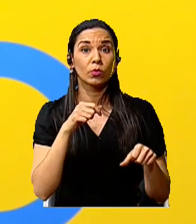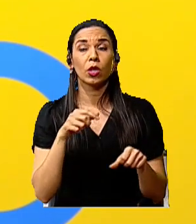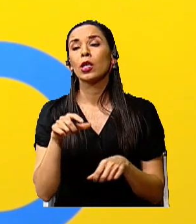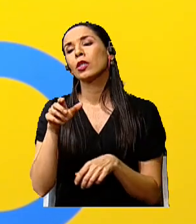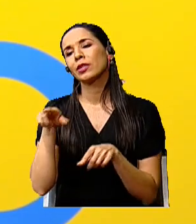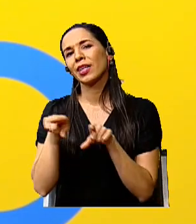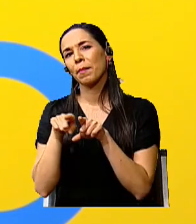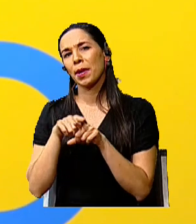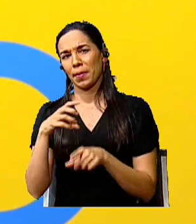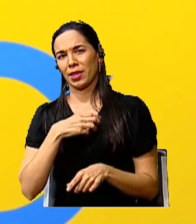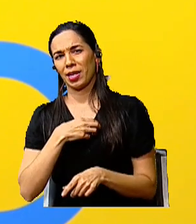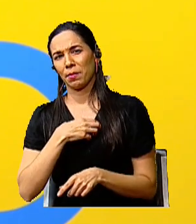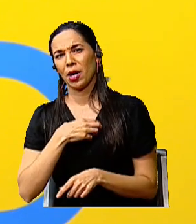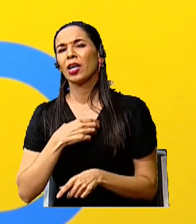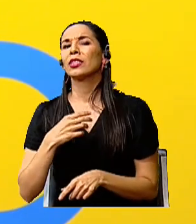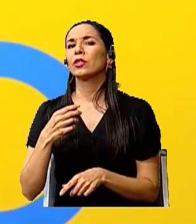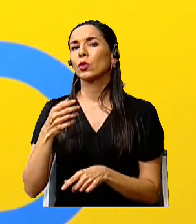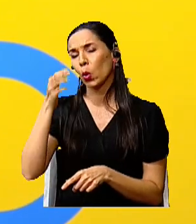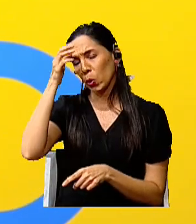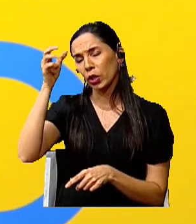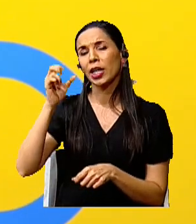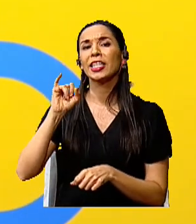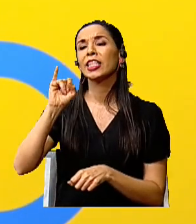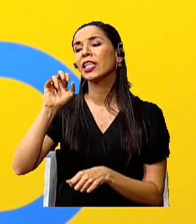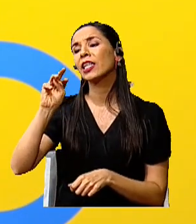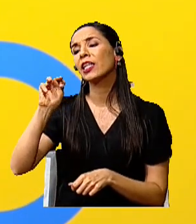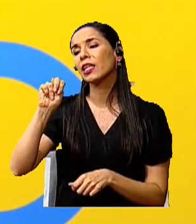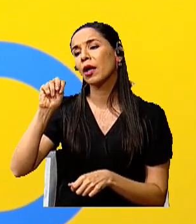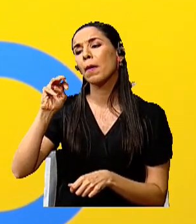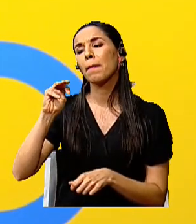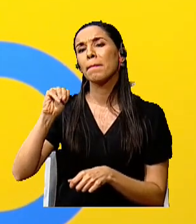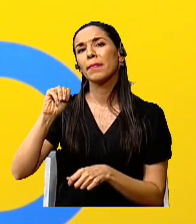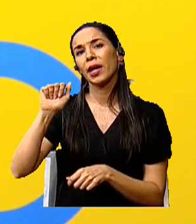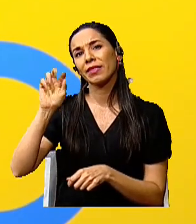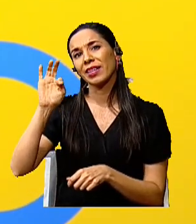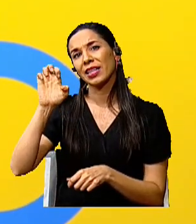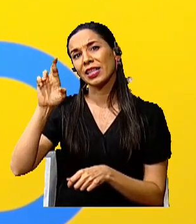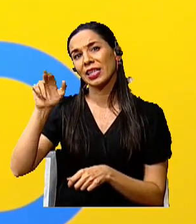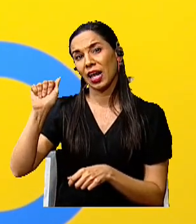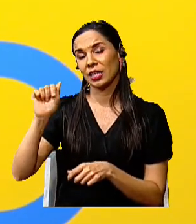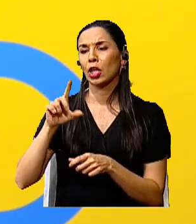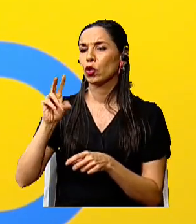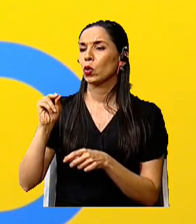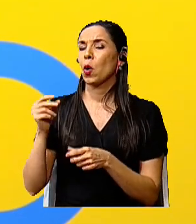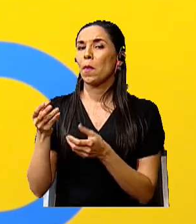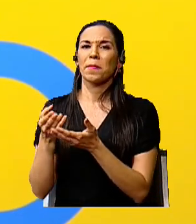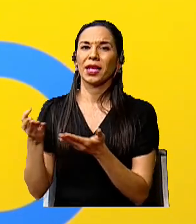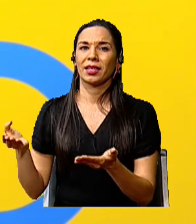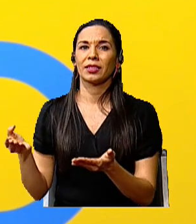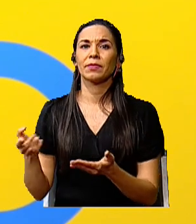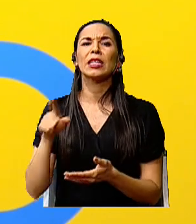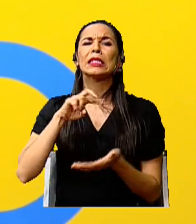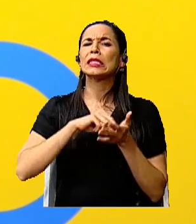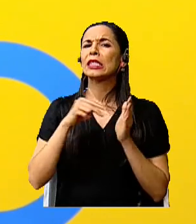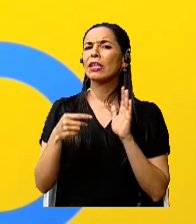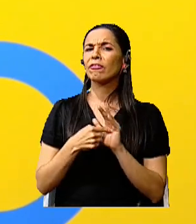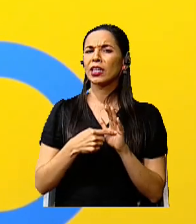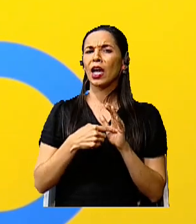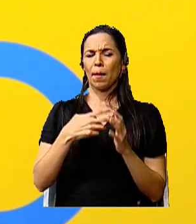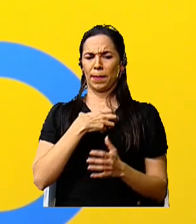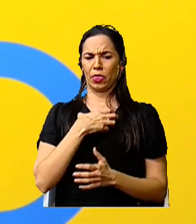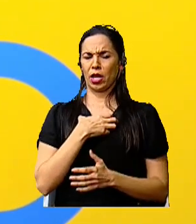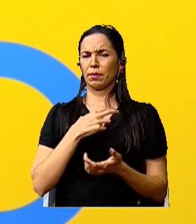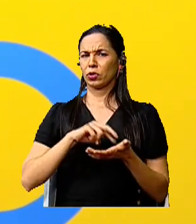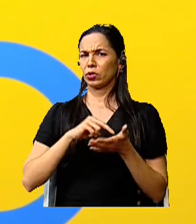cultural inmaterial. Y no se nos puede olvidar jamás qué significa patrimonio. ¿Qué